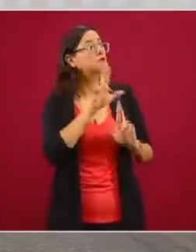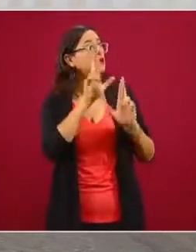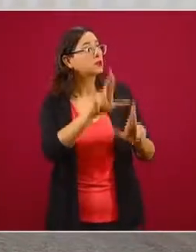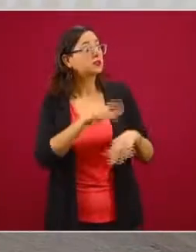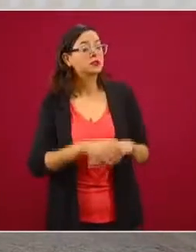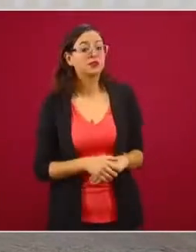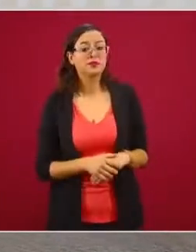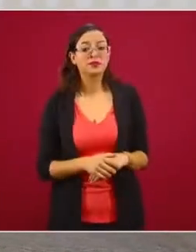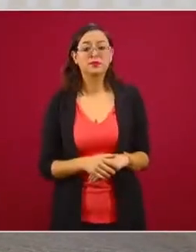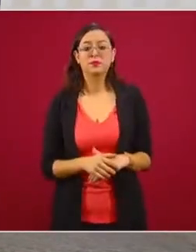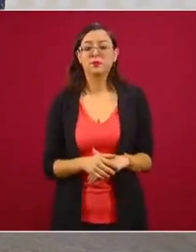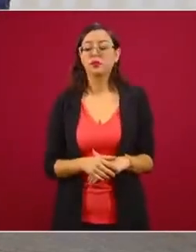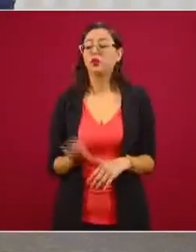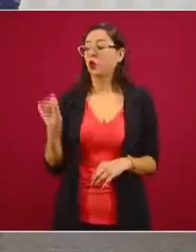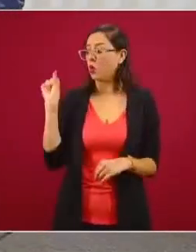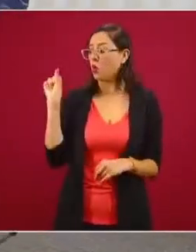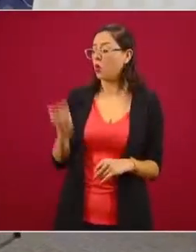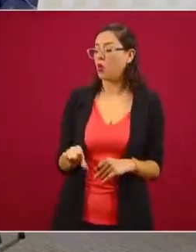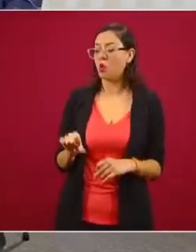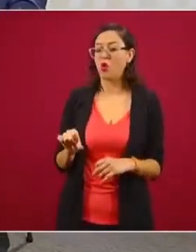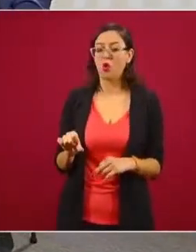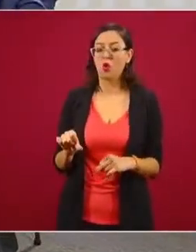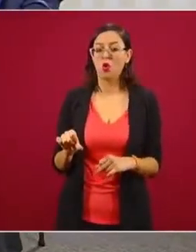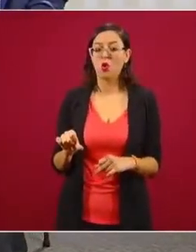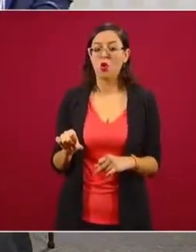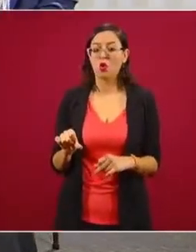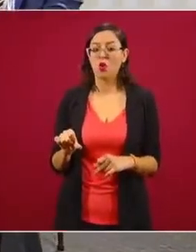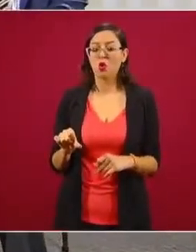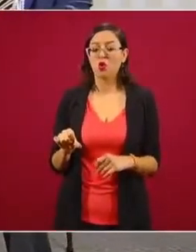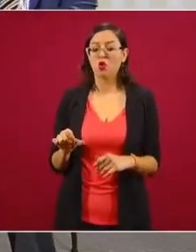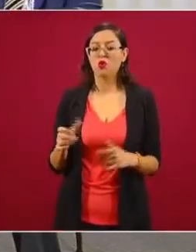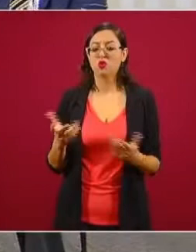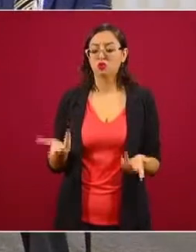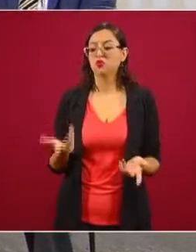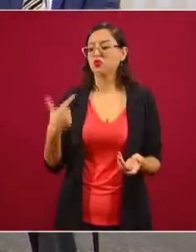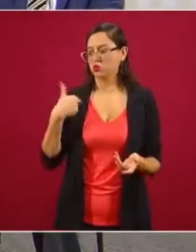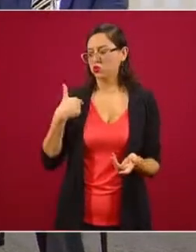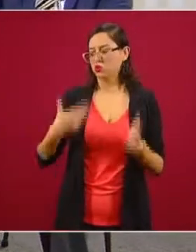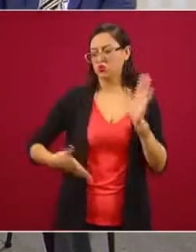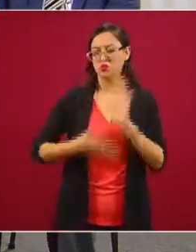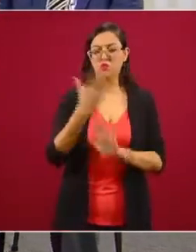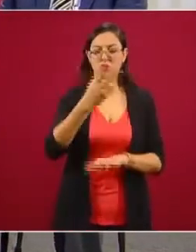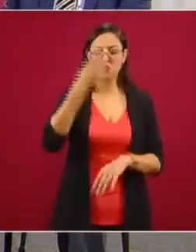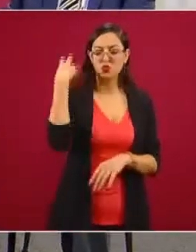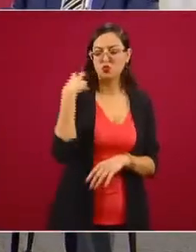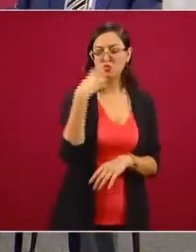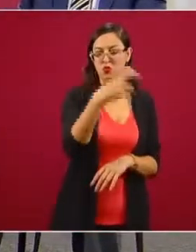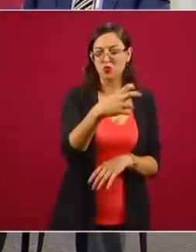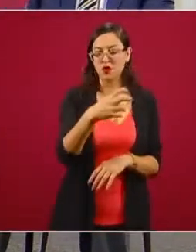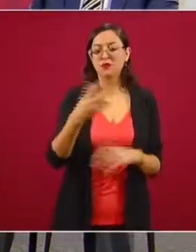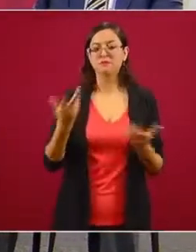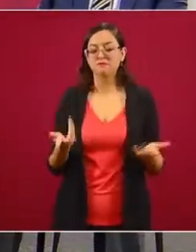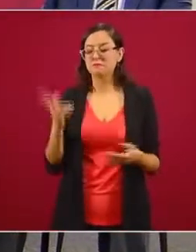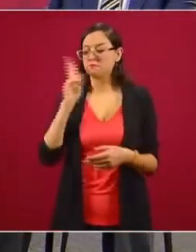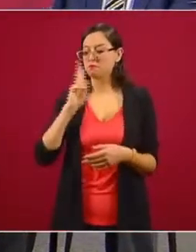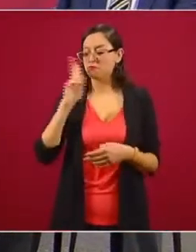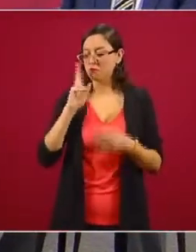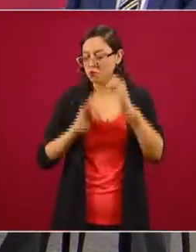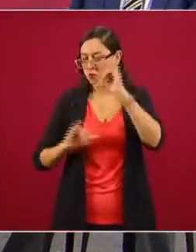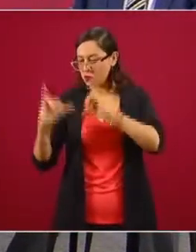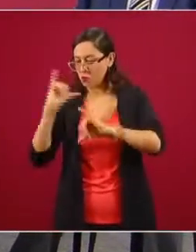la Ahora me la hice porque voy a viajar y tengo que